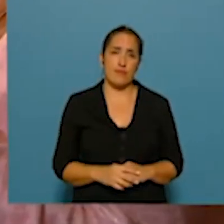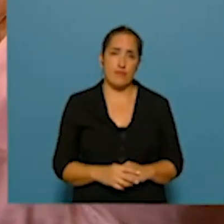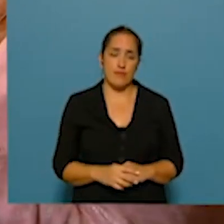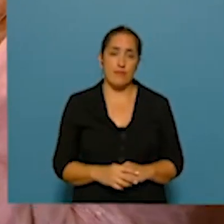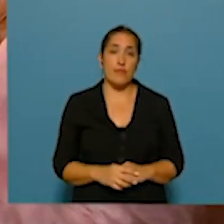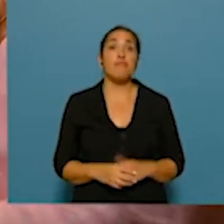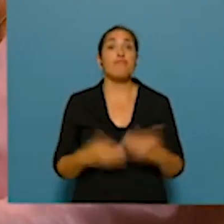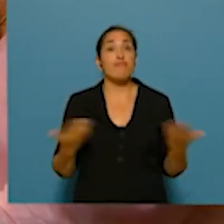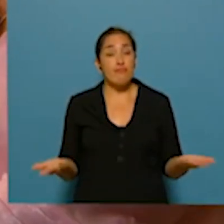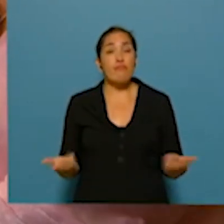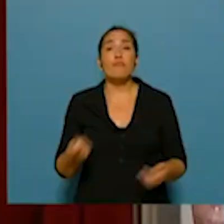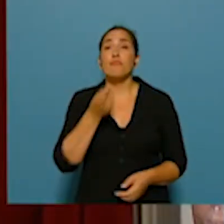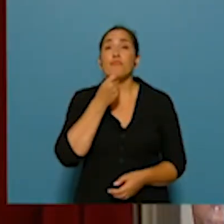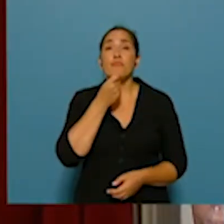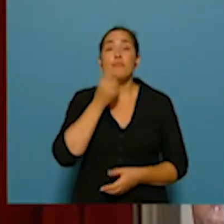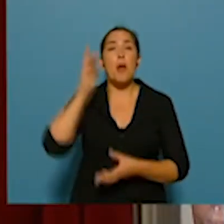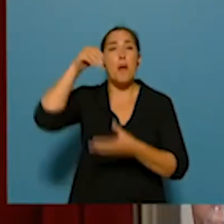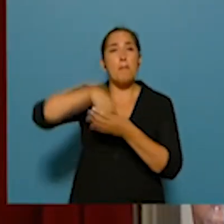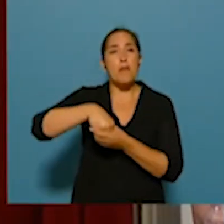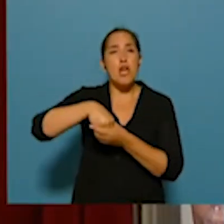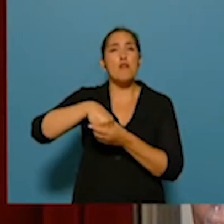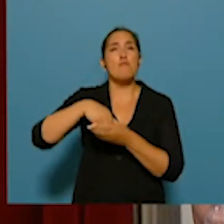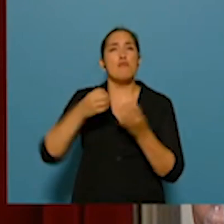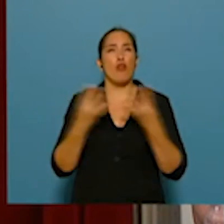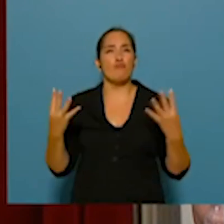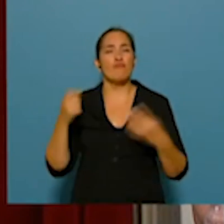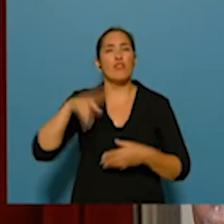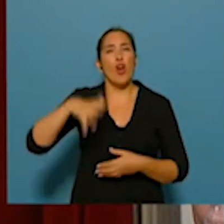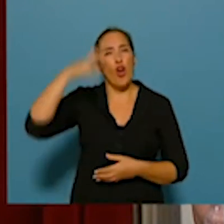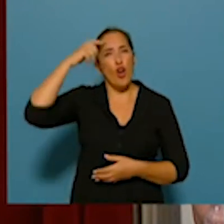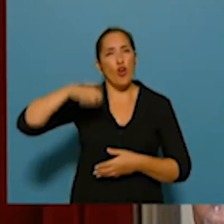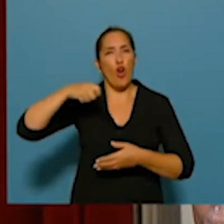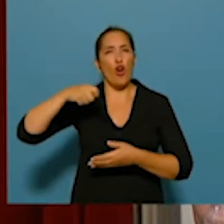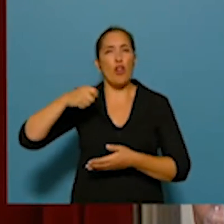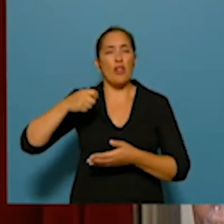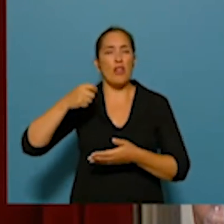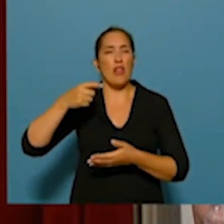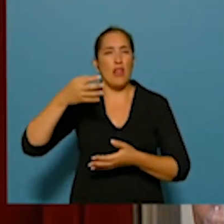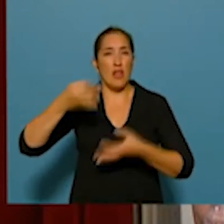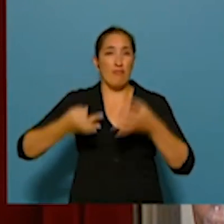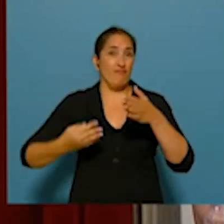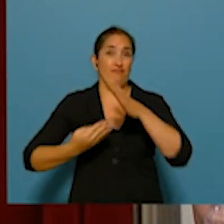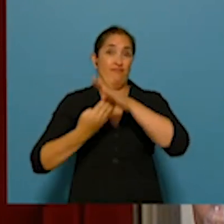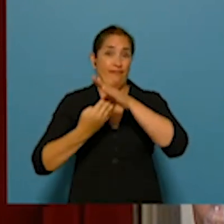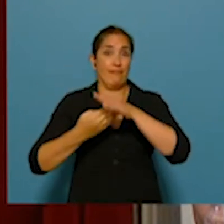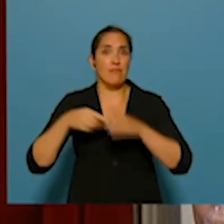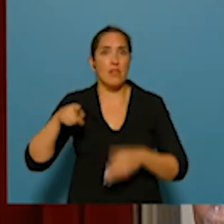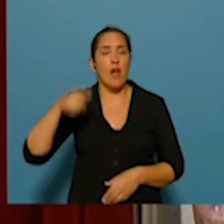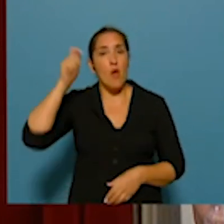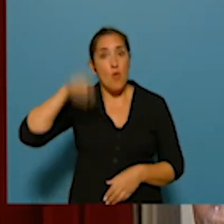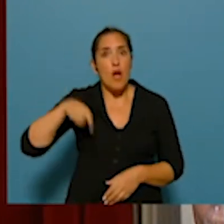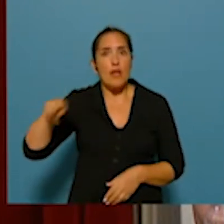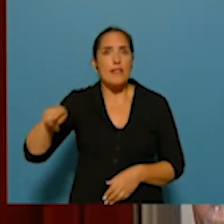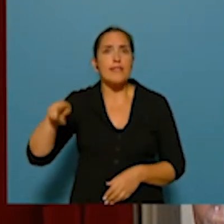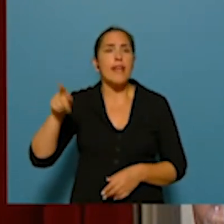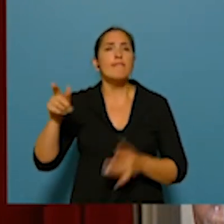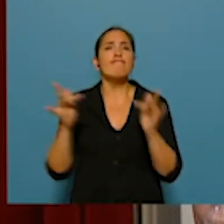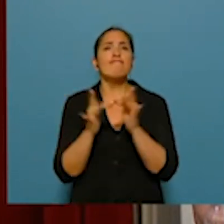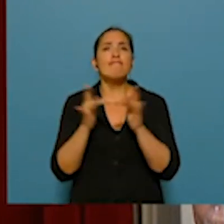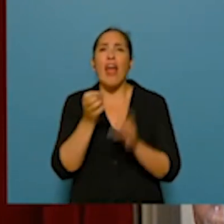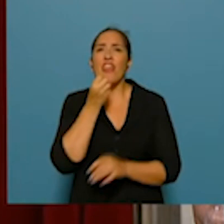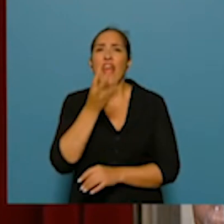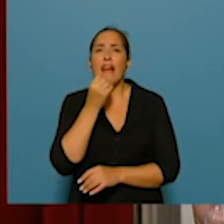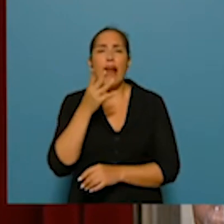En el caso de los miembros de la Corte Suprema, acceder a la declaración jurada de sus bienes es virtualmente imposible.